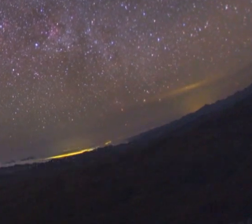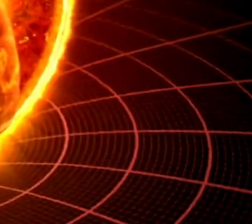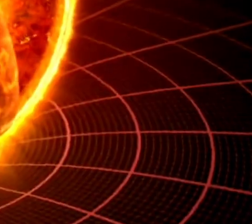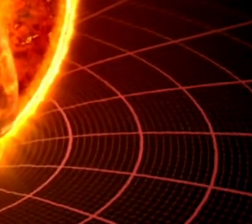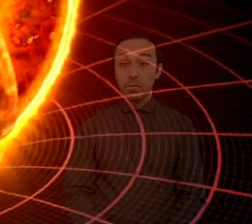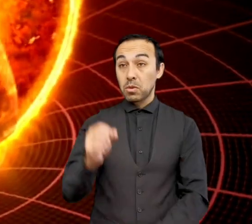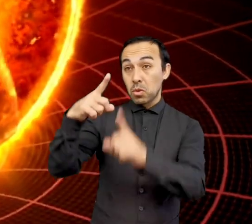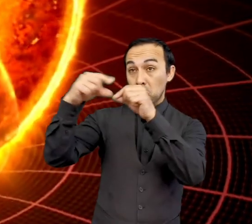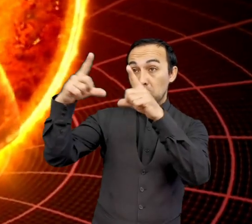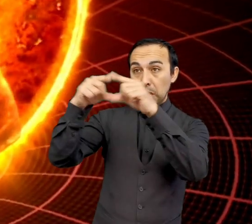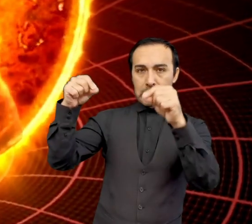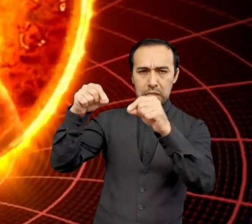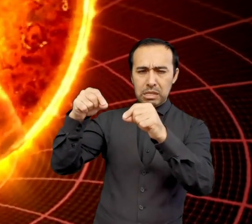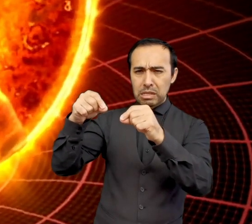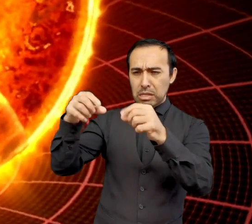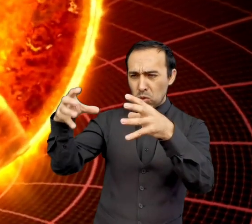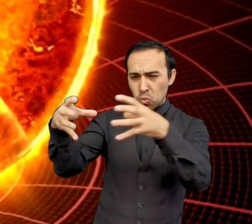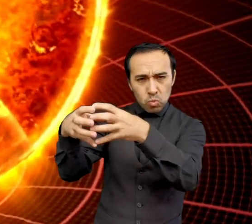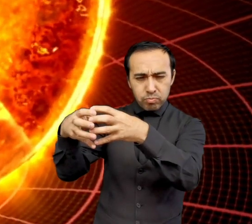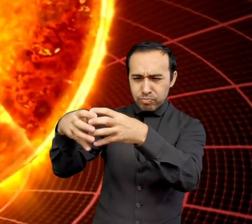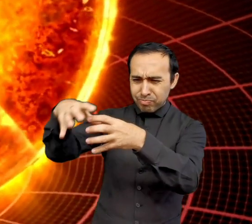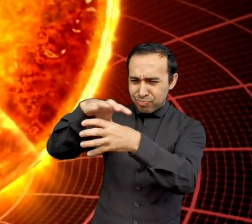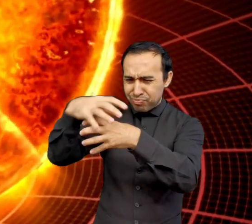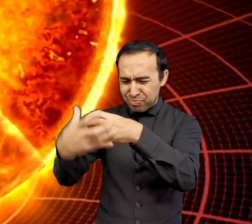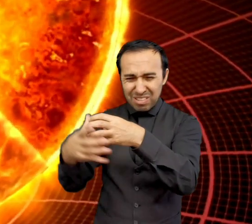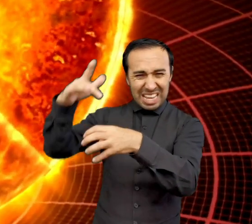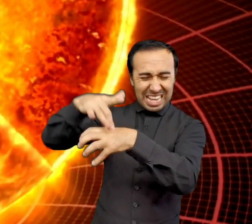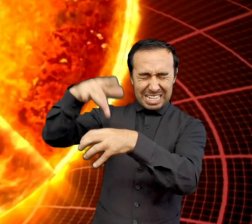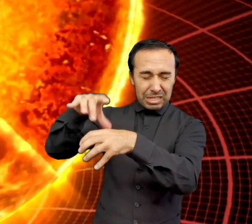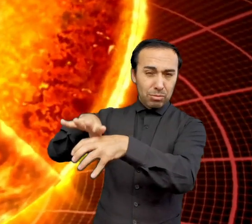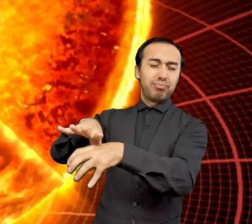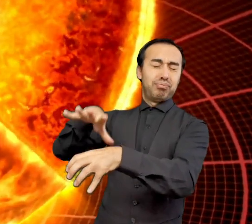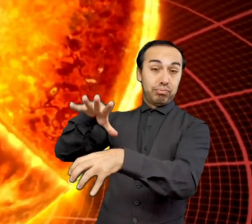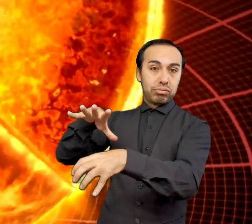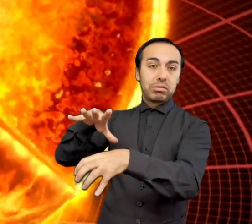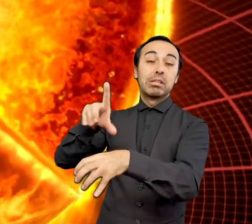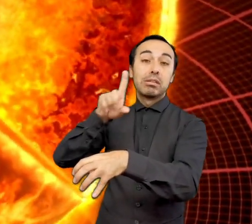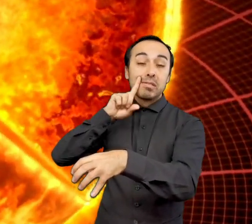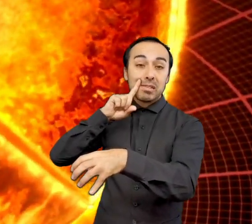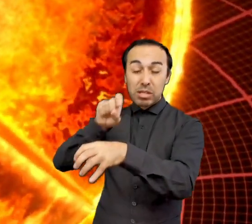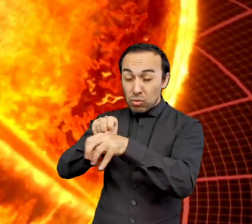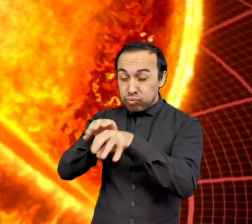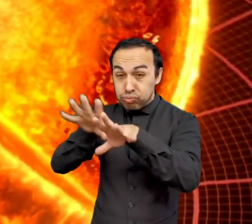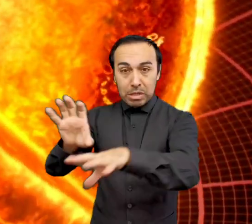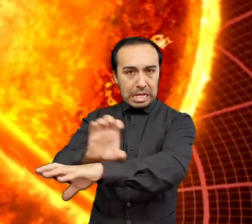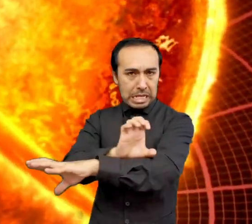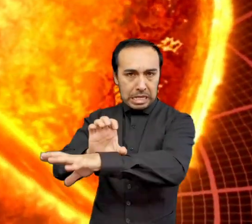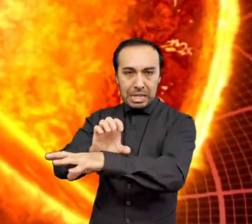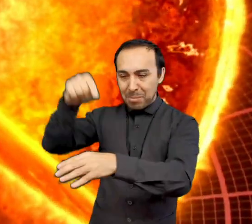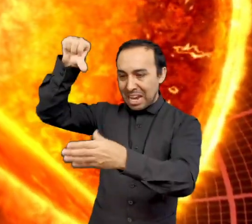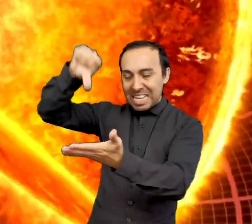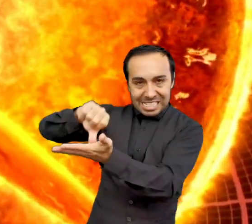Una estrella es una esfera de plasma caliente que brilla intensamente y que produce energía por un proceso interno de fusión nuclear.